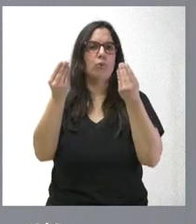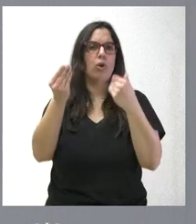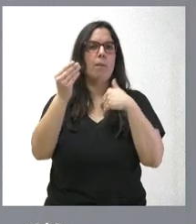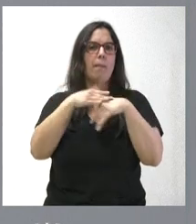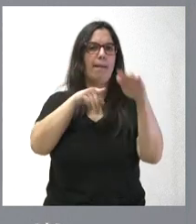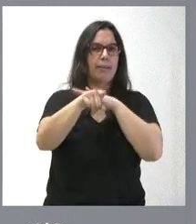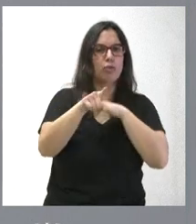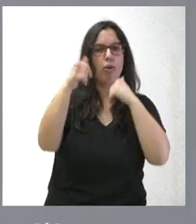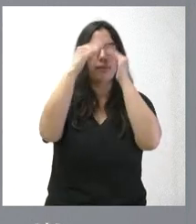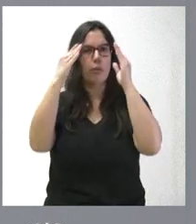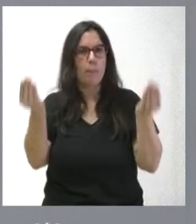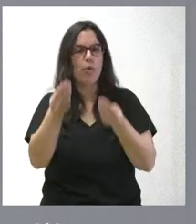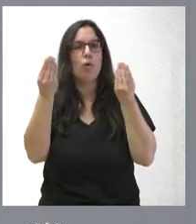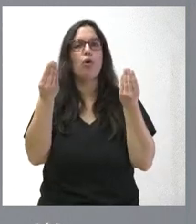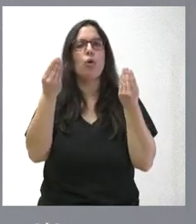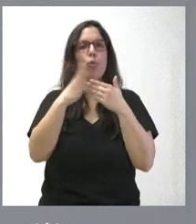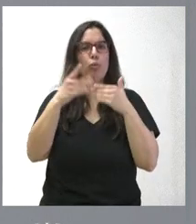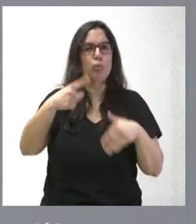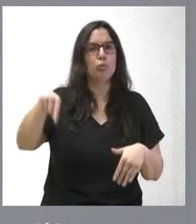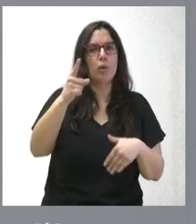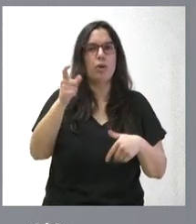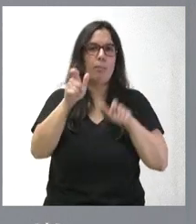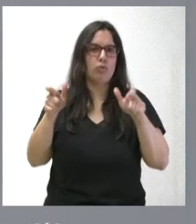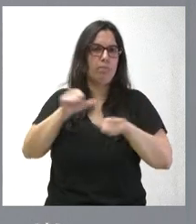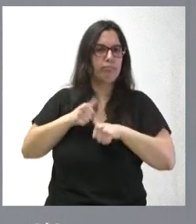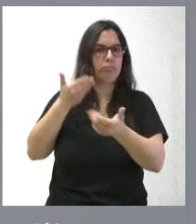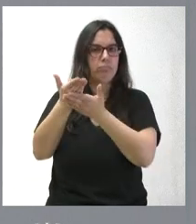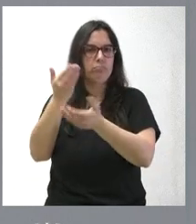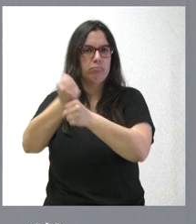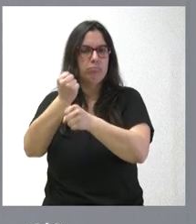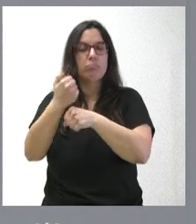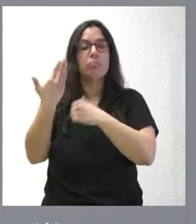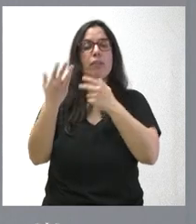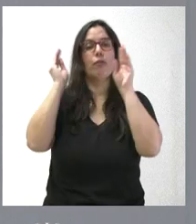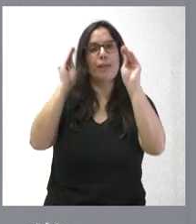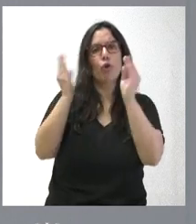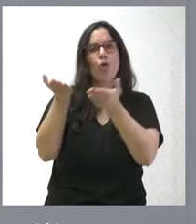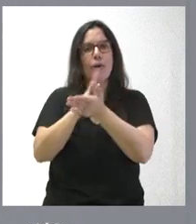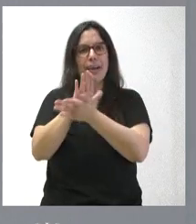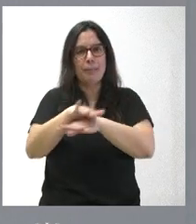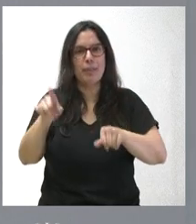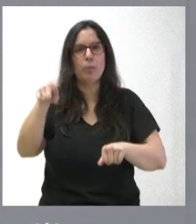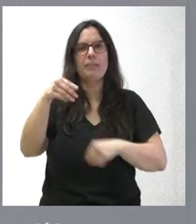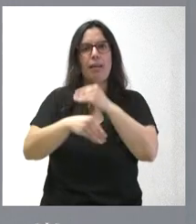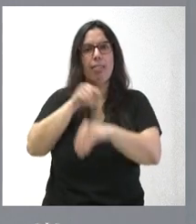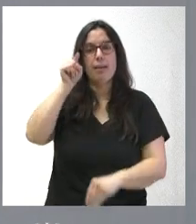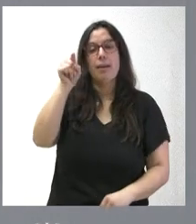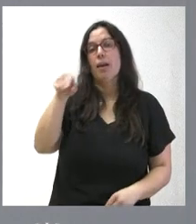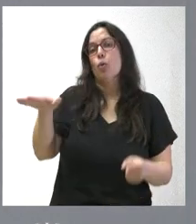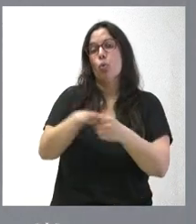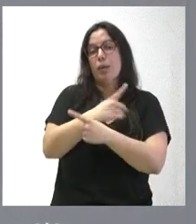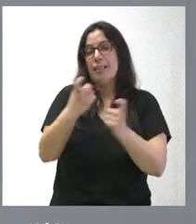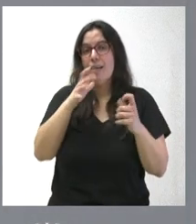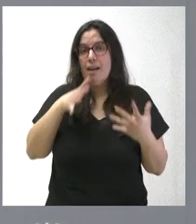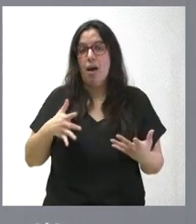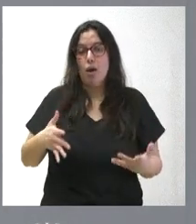gestión, la atención a los usuarios demandantes de empleo, la formación e intermediación que se llevará a cabo en la misma y va a cubrir las necesidades